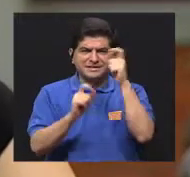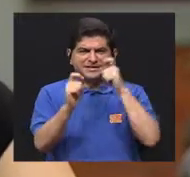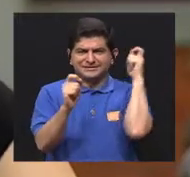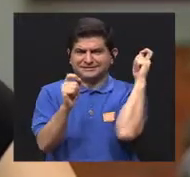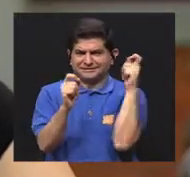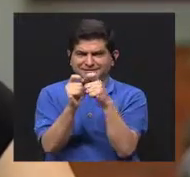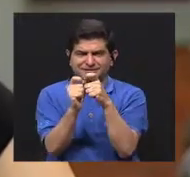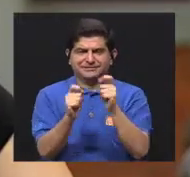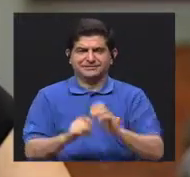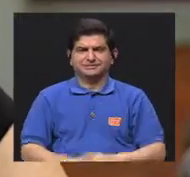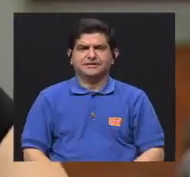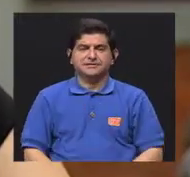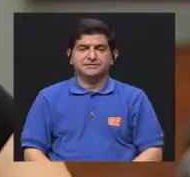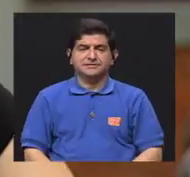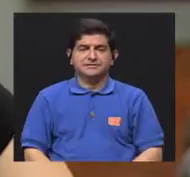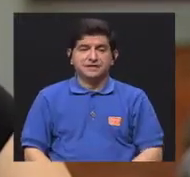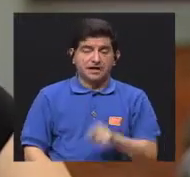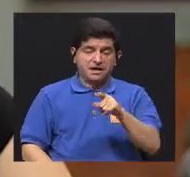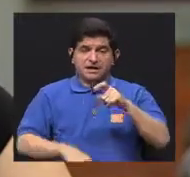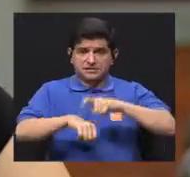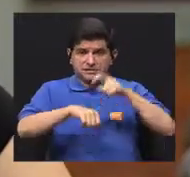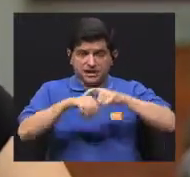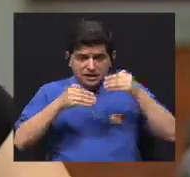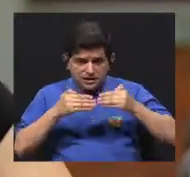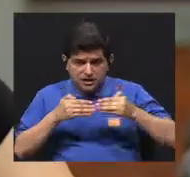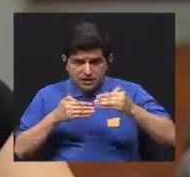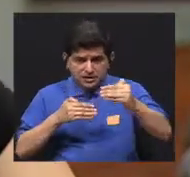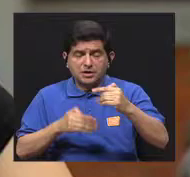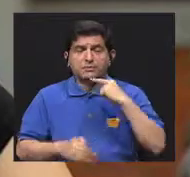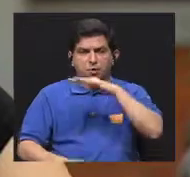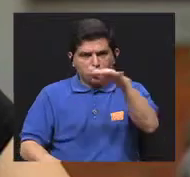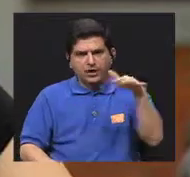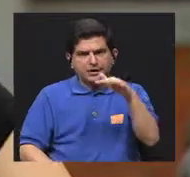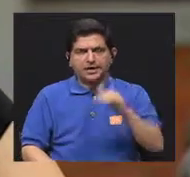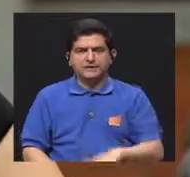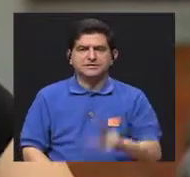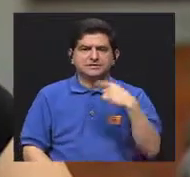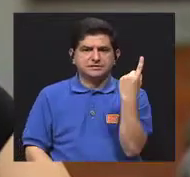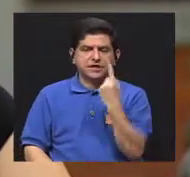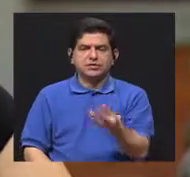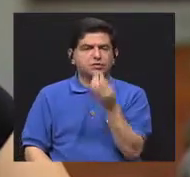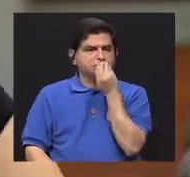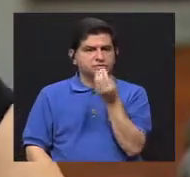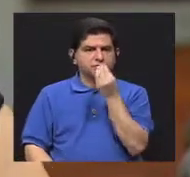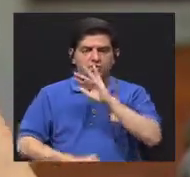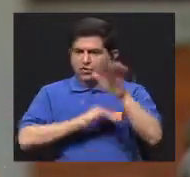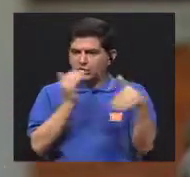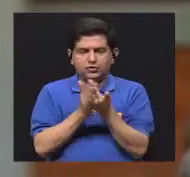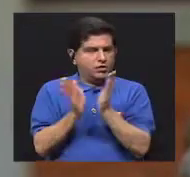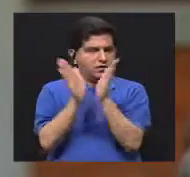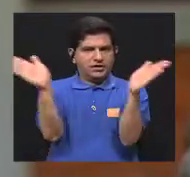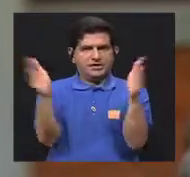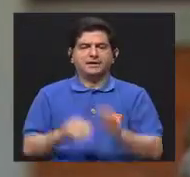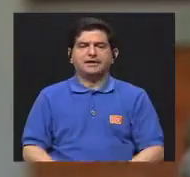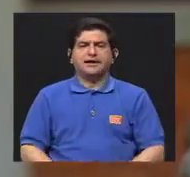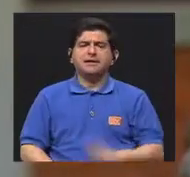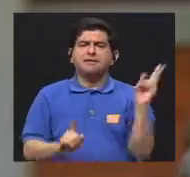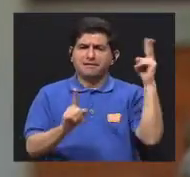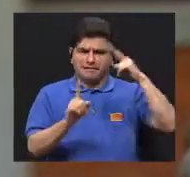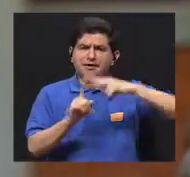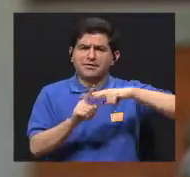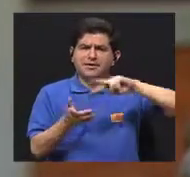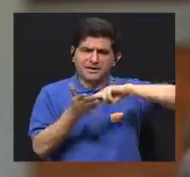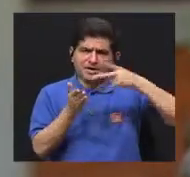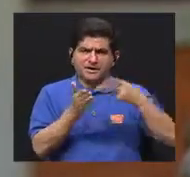específicas, ¿verdad? Que sean planteadas en el tiempo, que sean realistas. Y esto no solo en metas de nutrición, sino en metas en general, que lo podemos